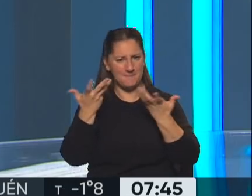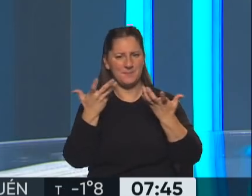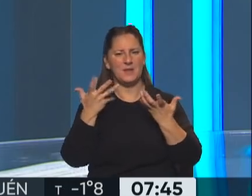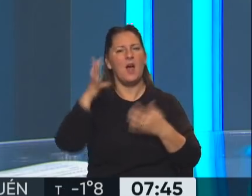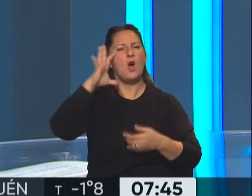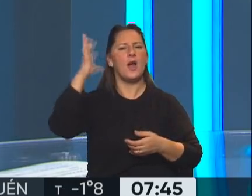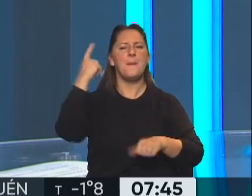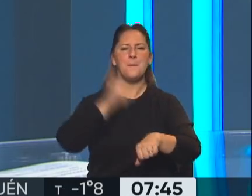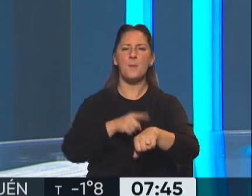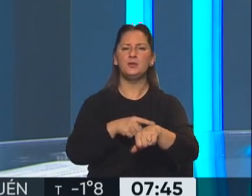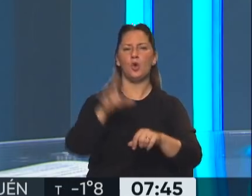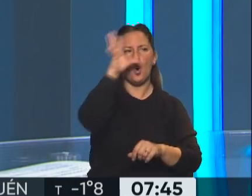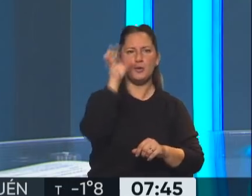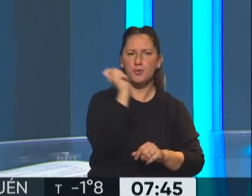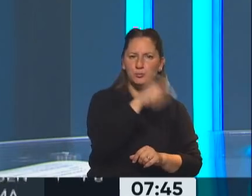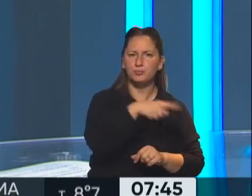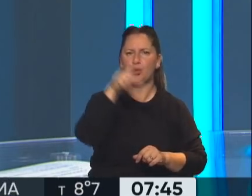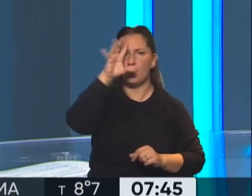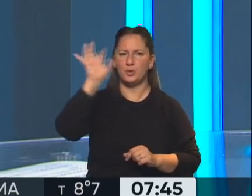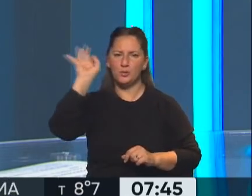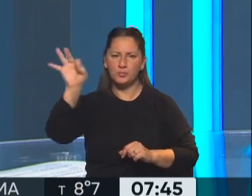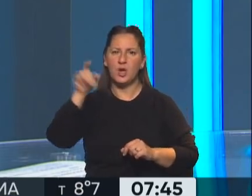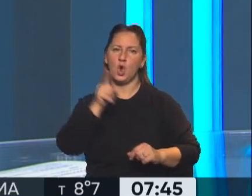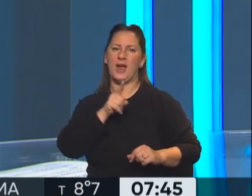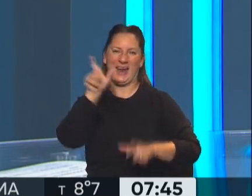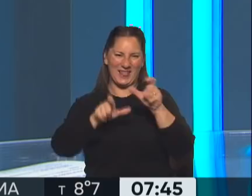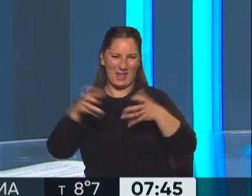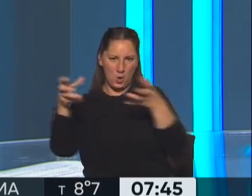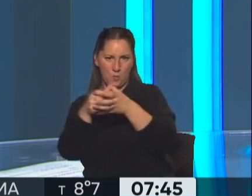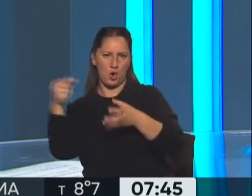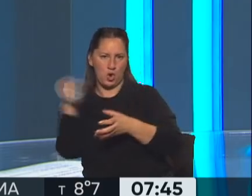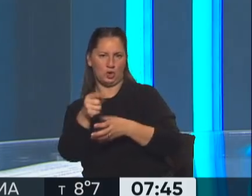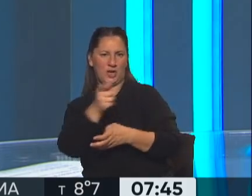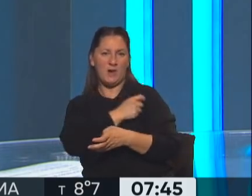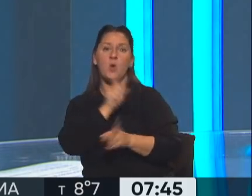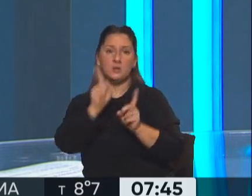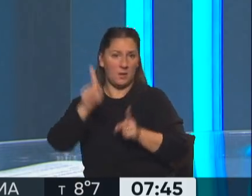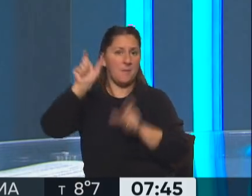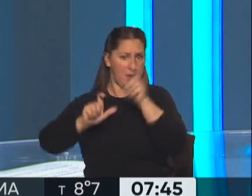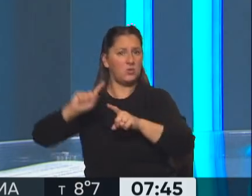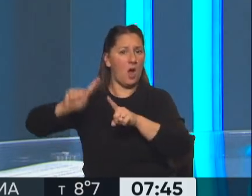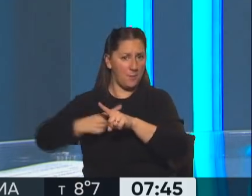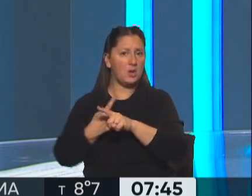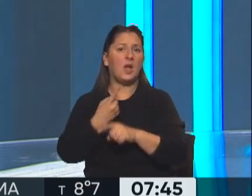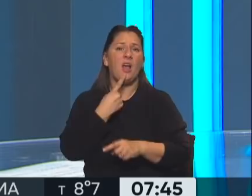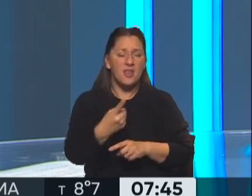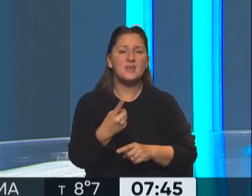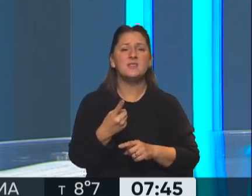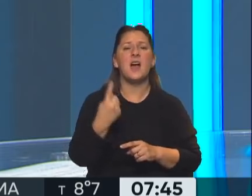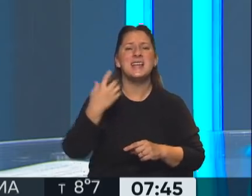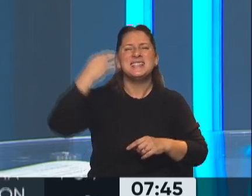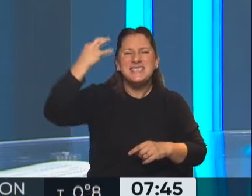momento respecto a los posicionamientos de, no solo los antivacunas, sino de algunos dirigentes políticos que planteaban la